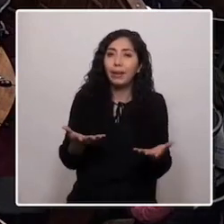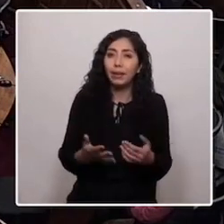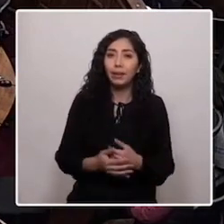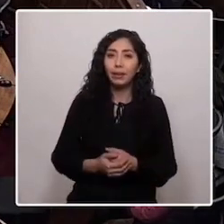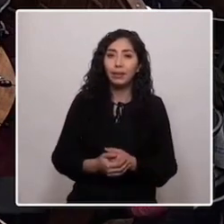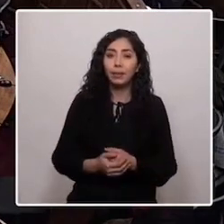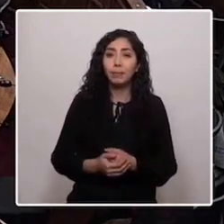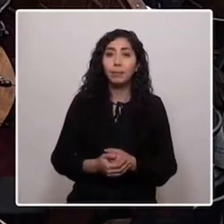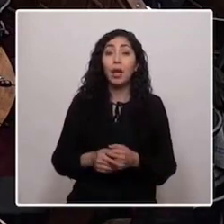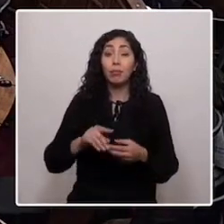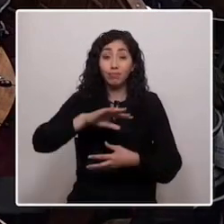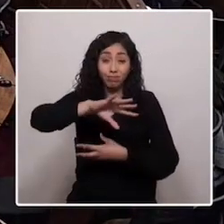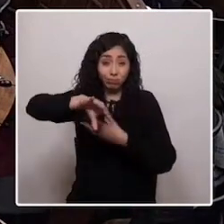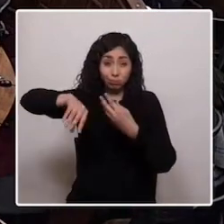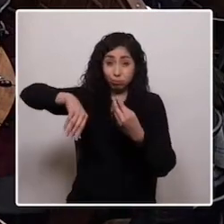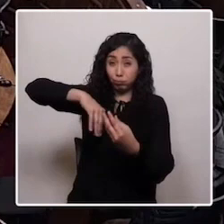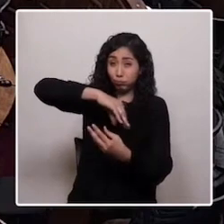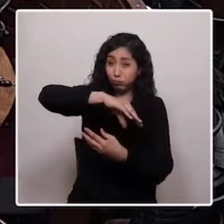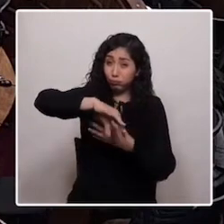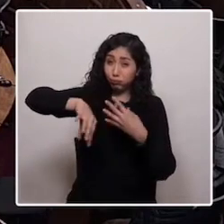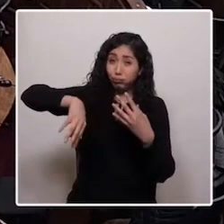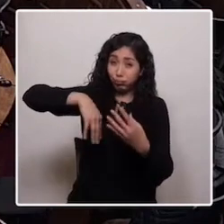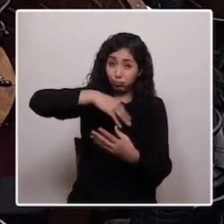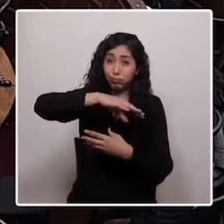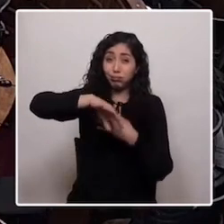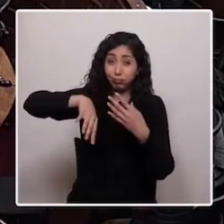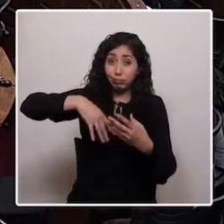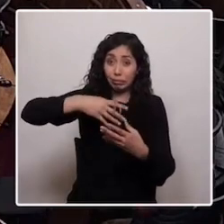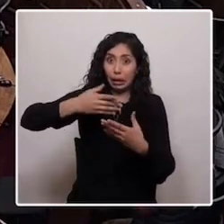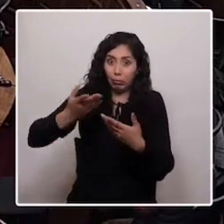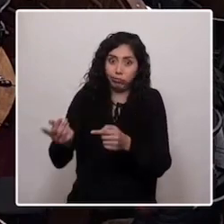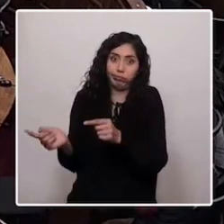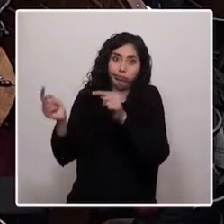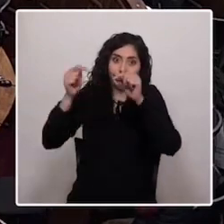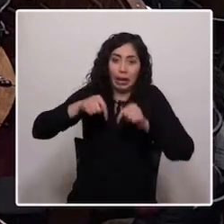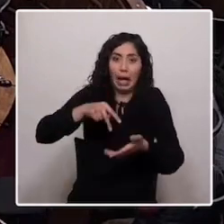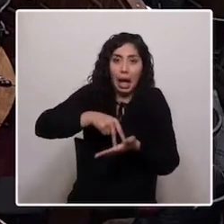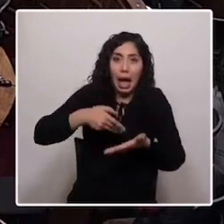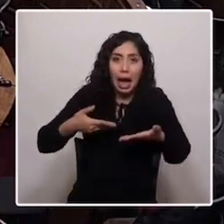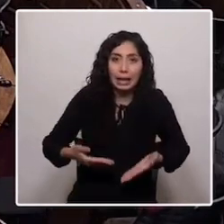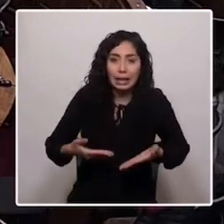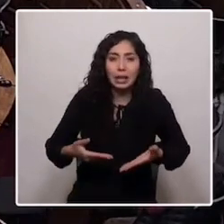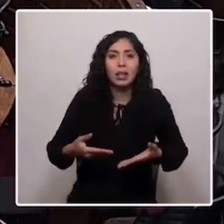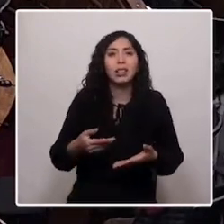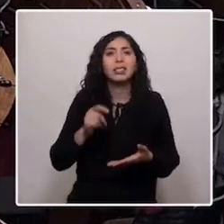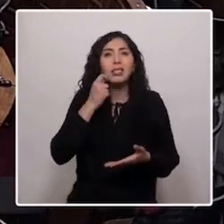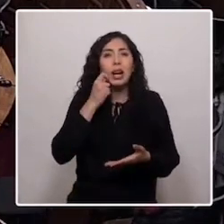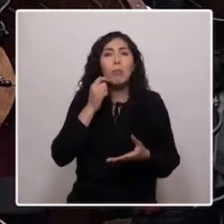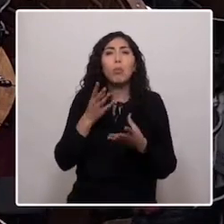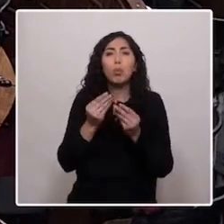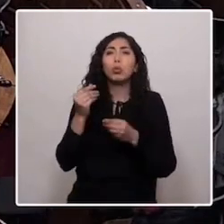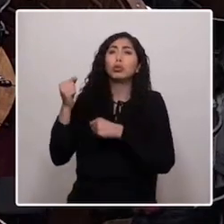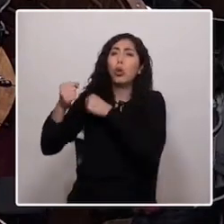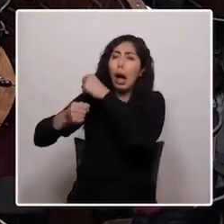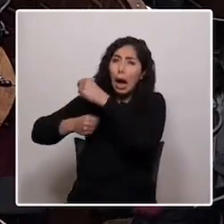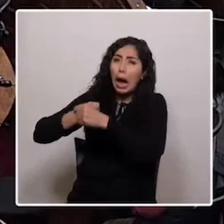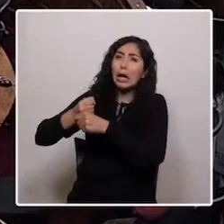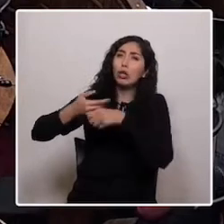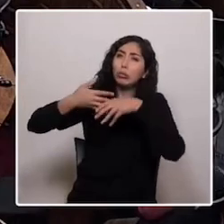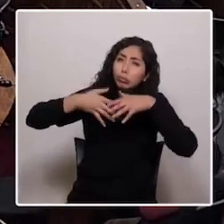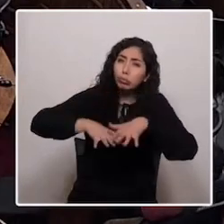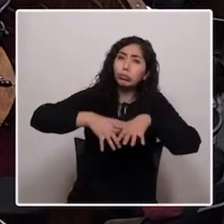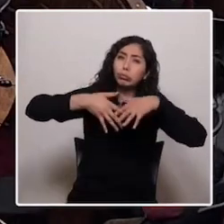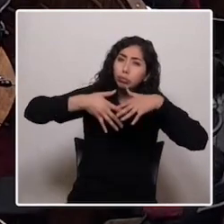La revuelta incontenible que nos trajo aquí, fruto de décadas de movilización antineoliberal, marchas,